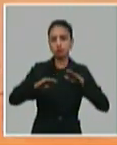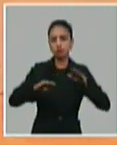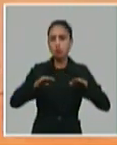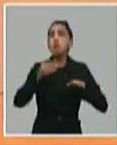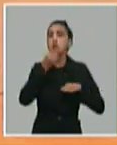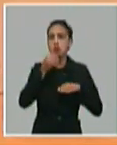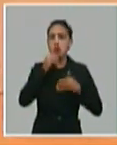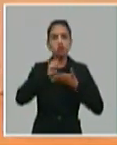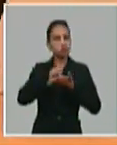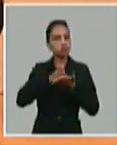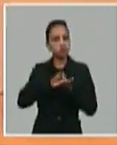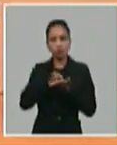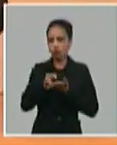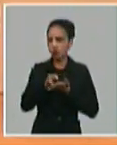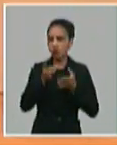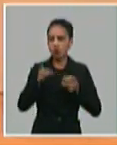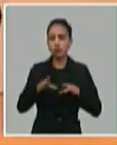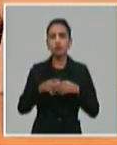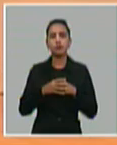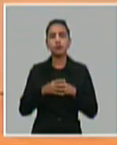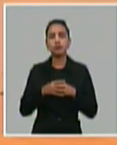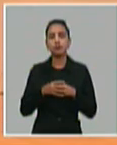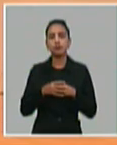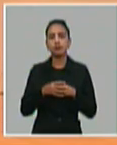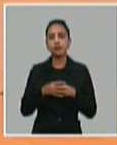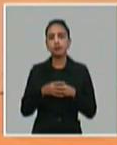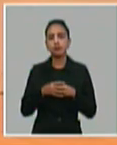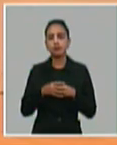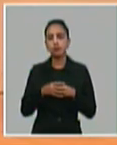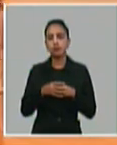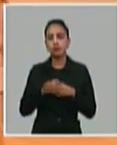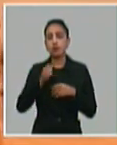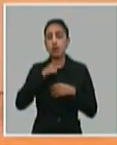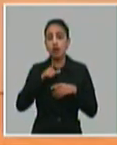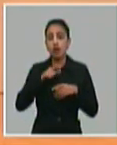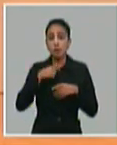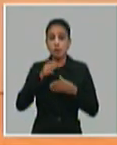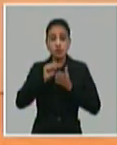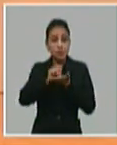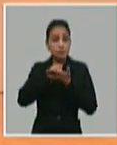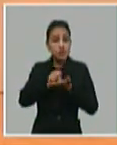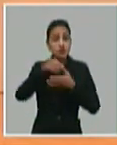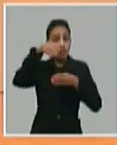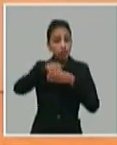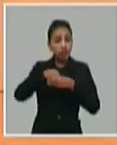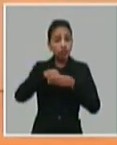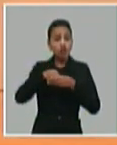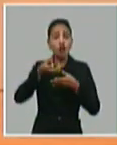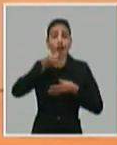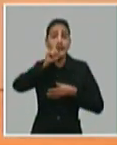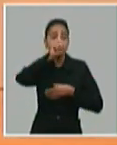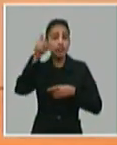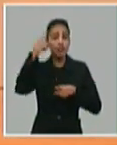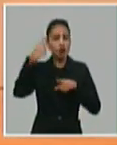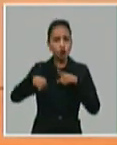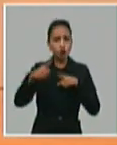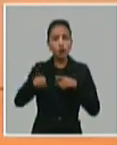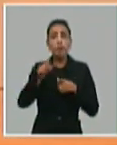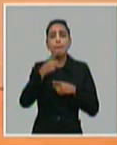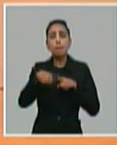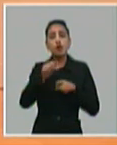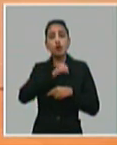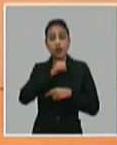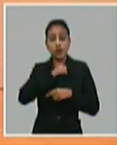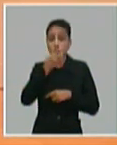servicio. Como a veces está incluso unido a un servicio de cafetería y demás. Pero queremos hacer esta